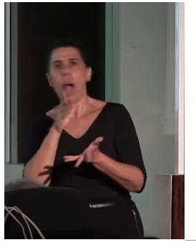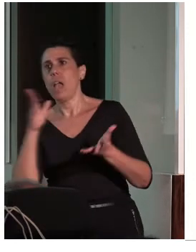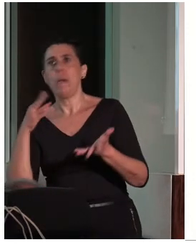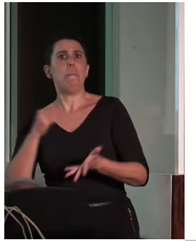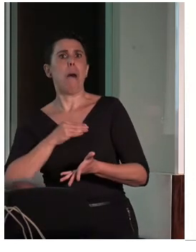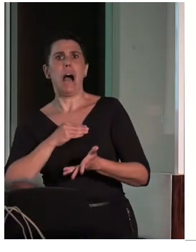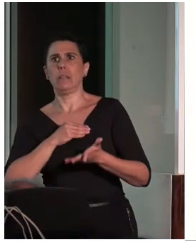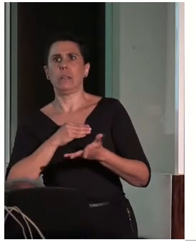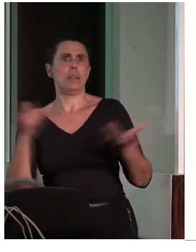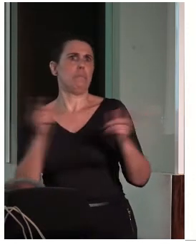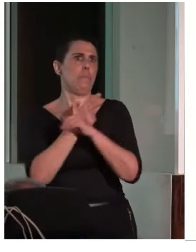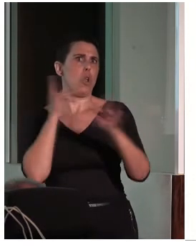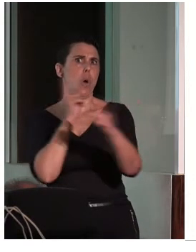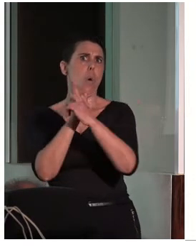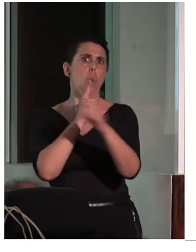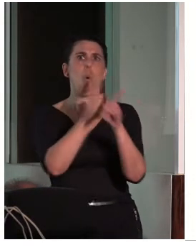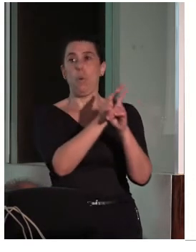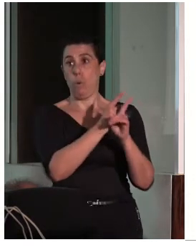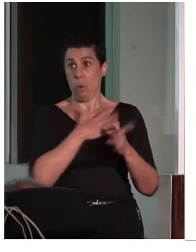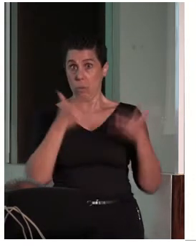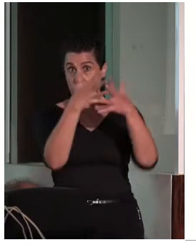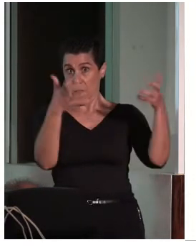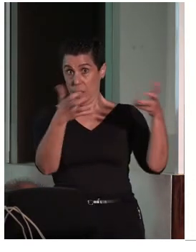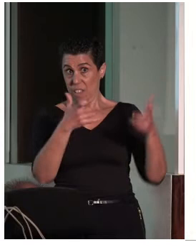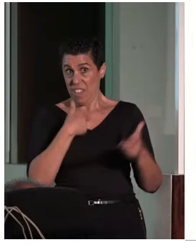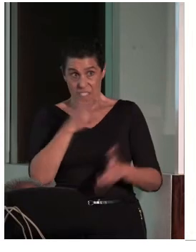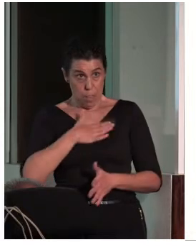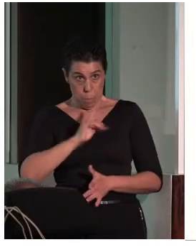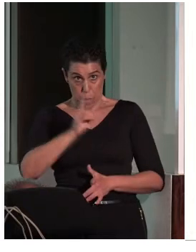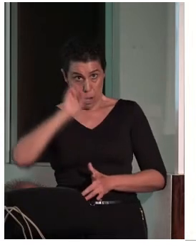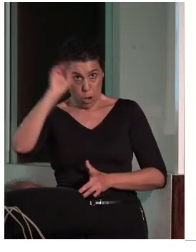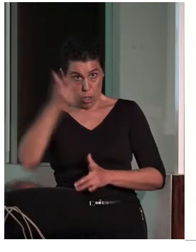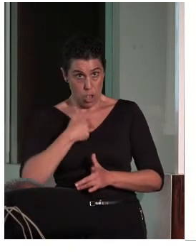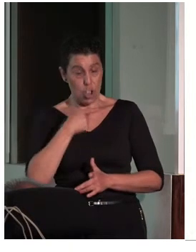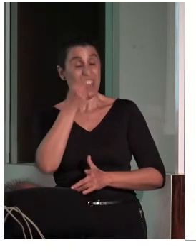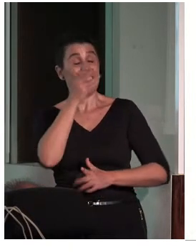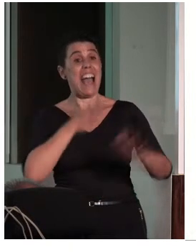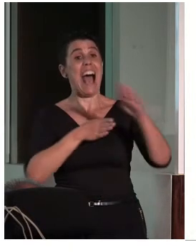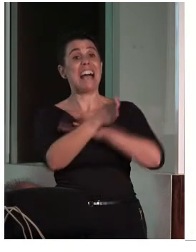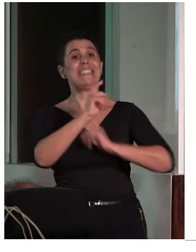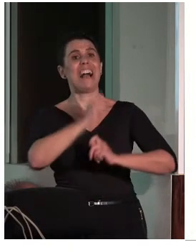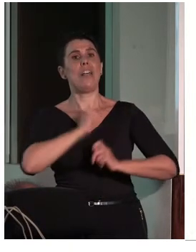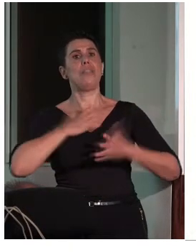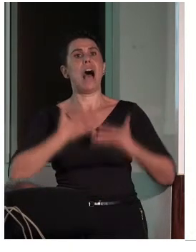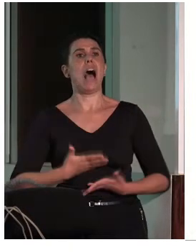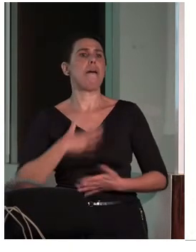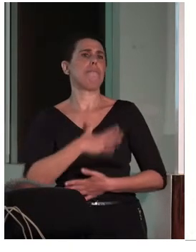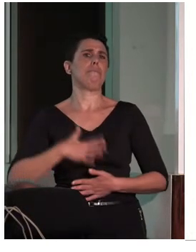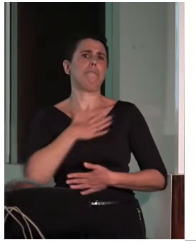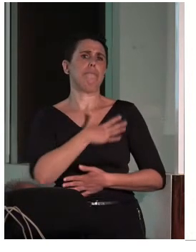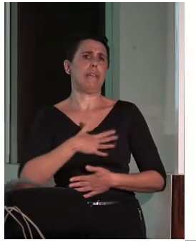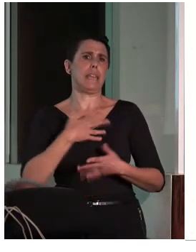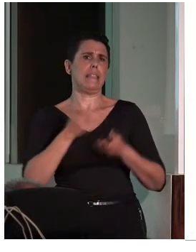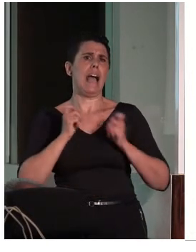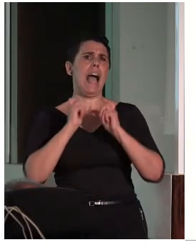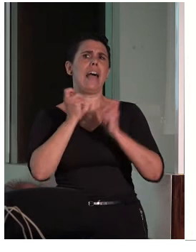y esta frase no es mía, la accesibilidad crea estado de bienestar y potencia la belleza del